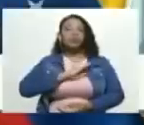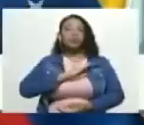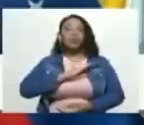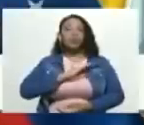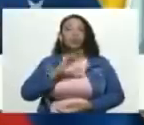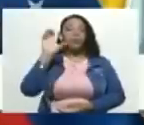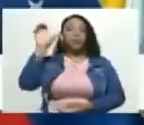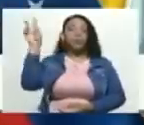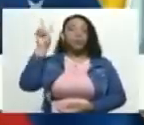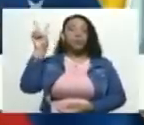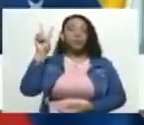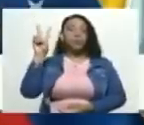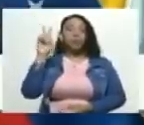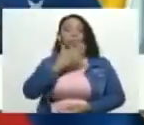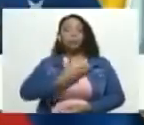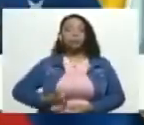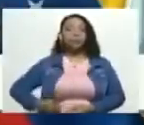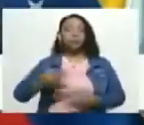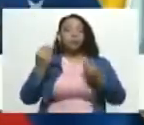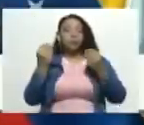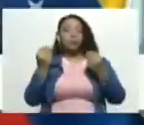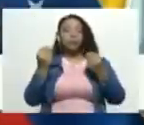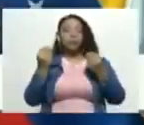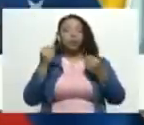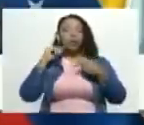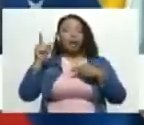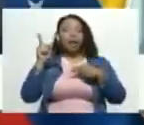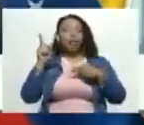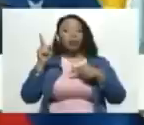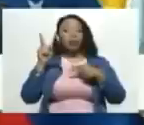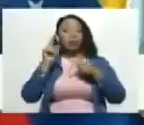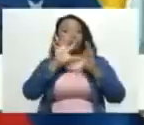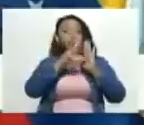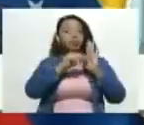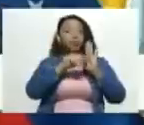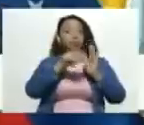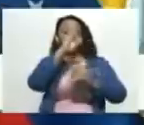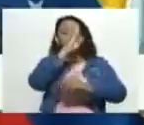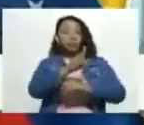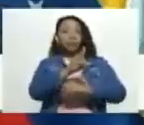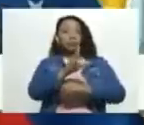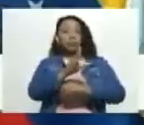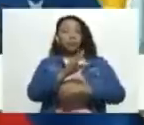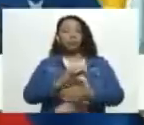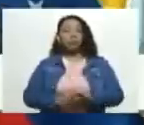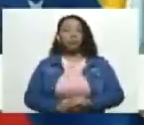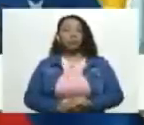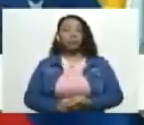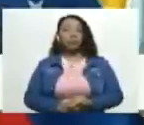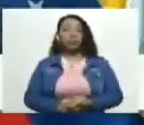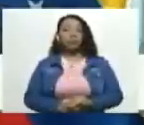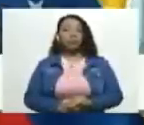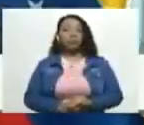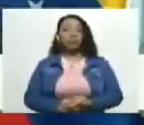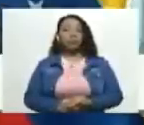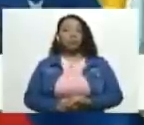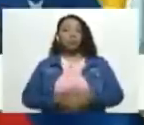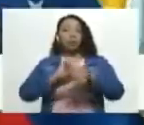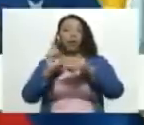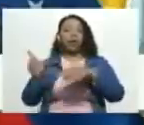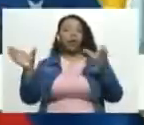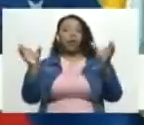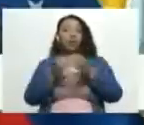y que ha sido literalmente saqueado, robado por este grupo